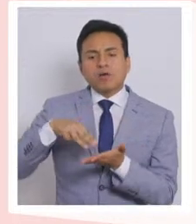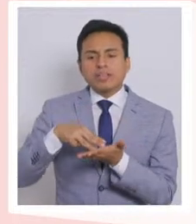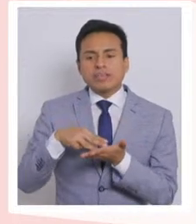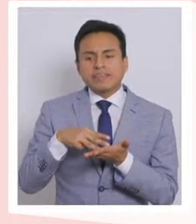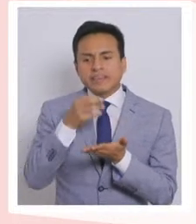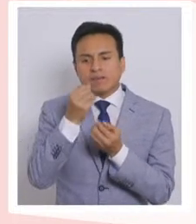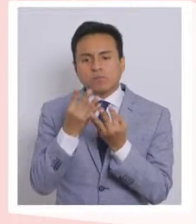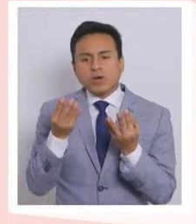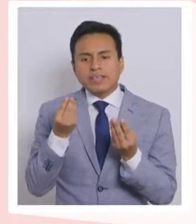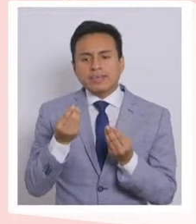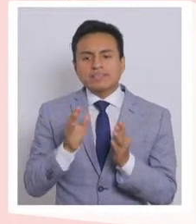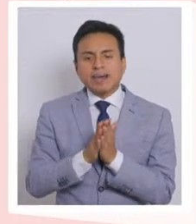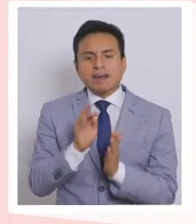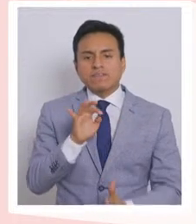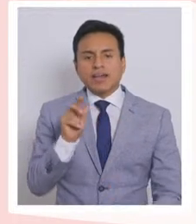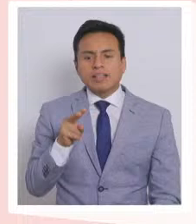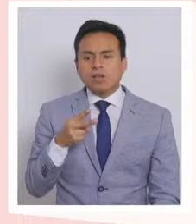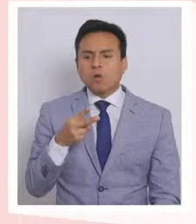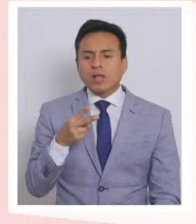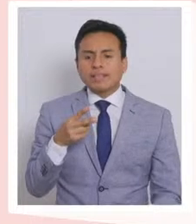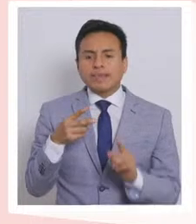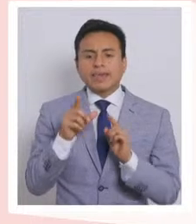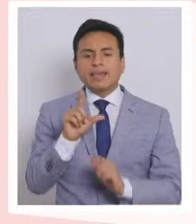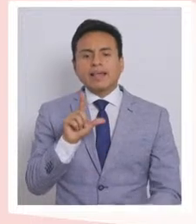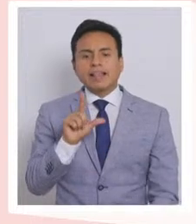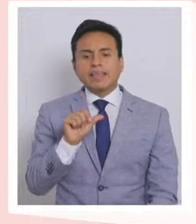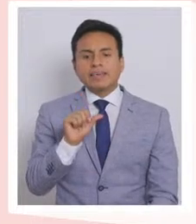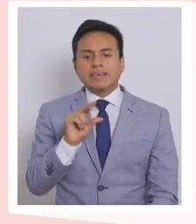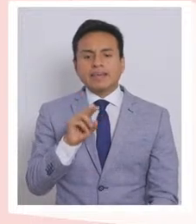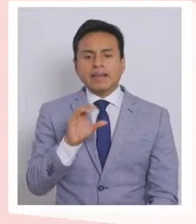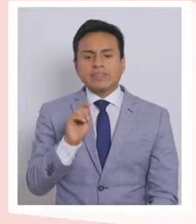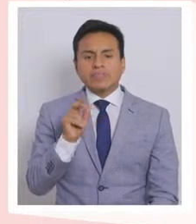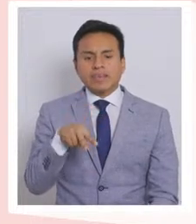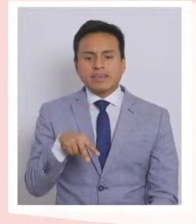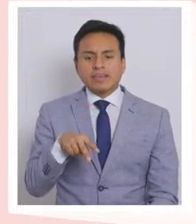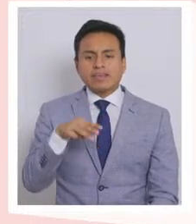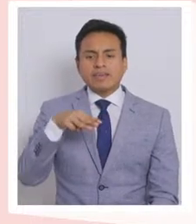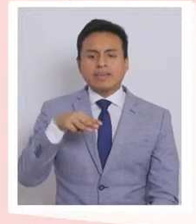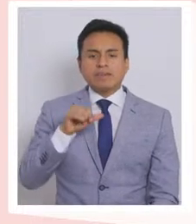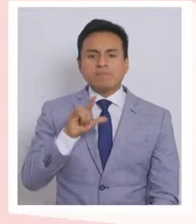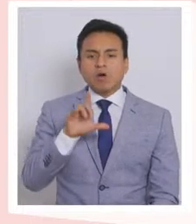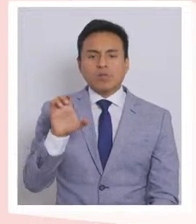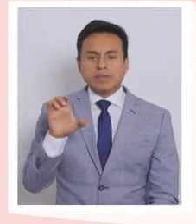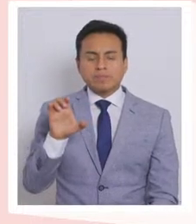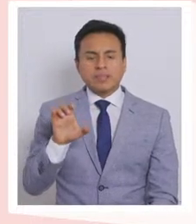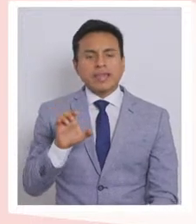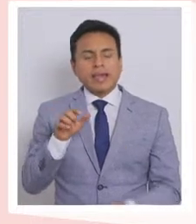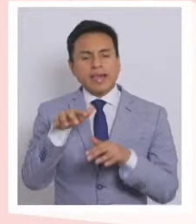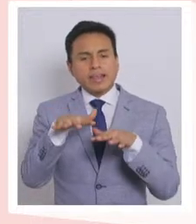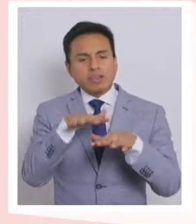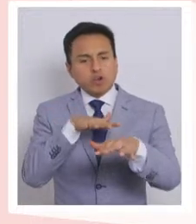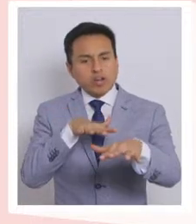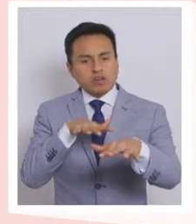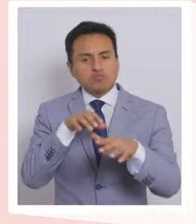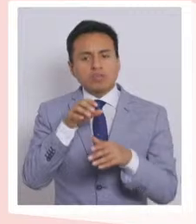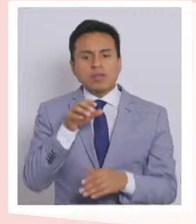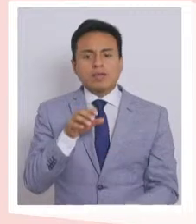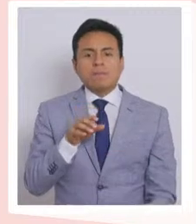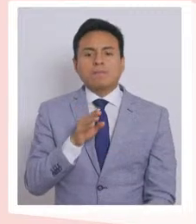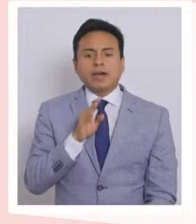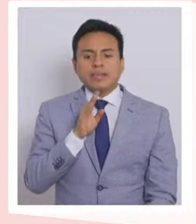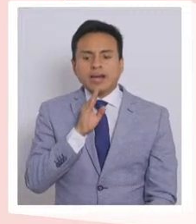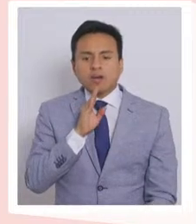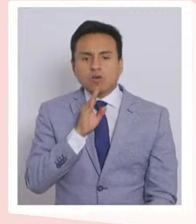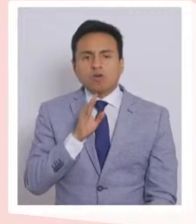San Rafael, Hualañé, Licantén y Maule. En la región de los ríos, Payaco y